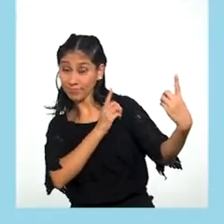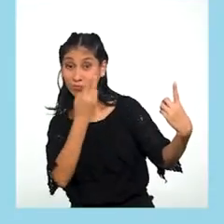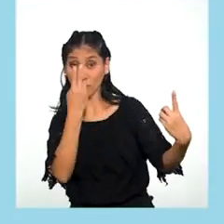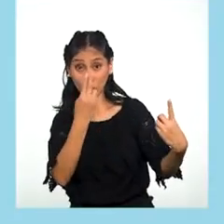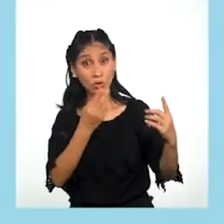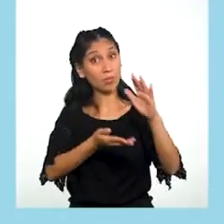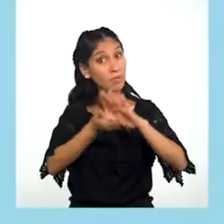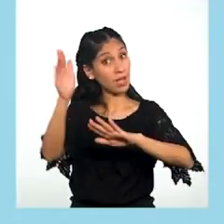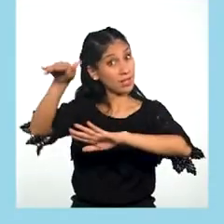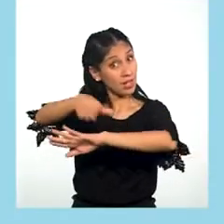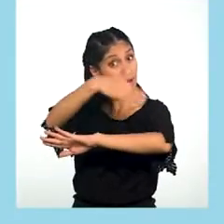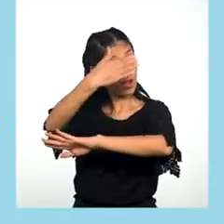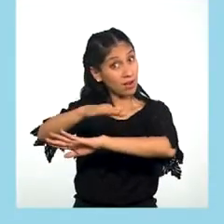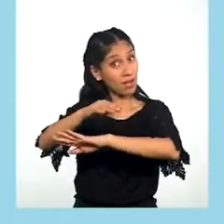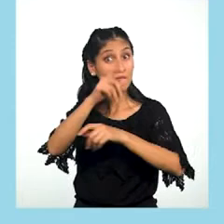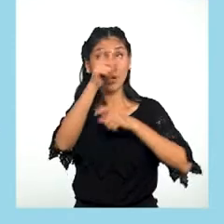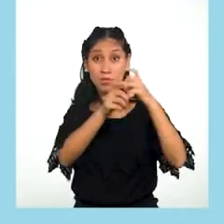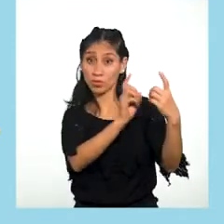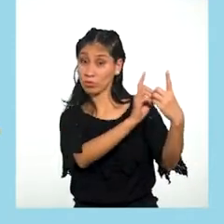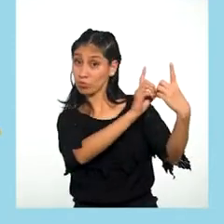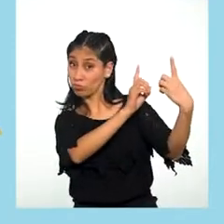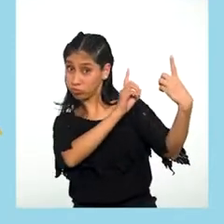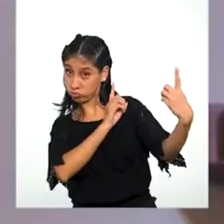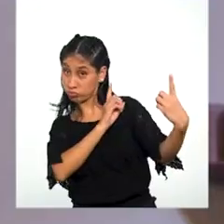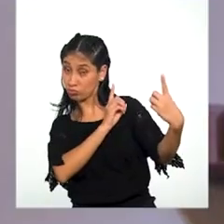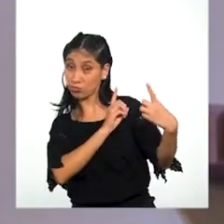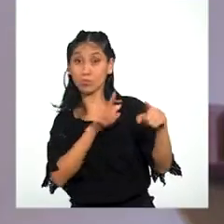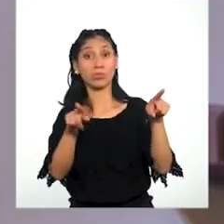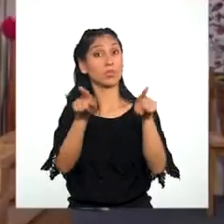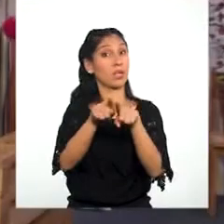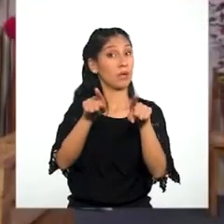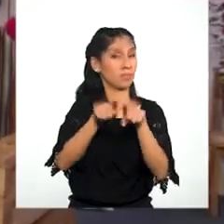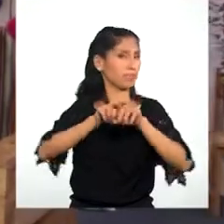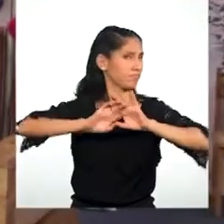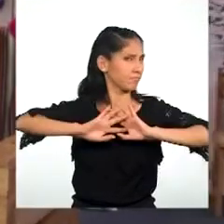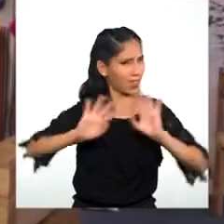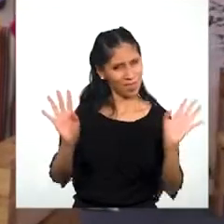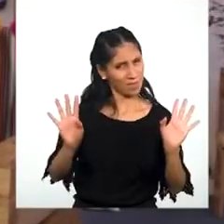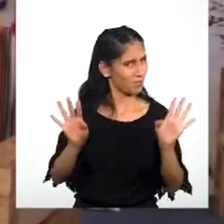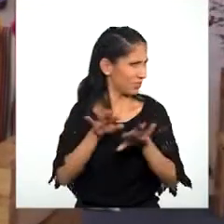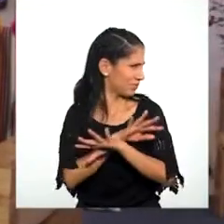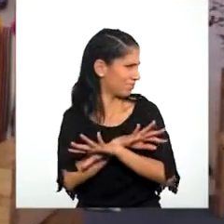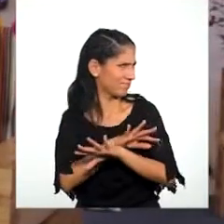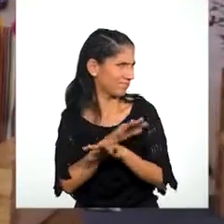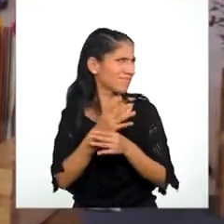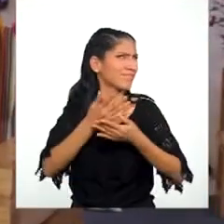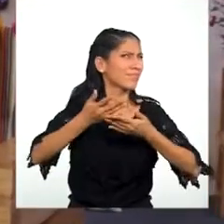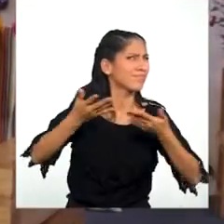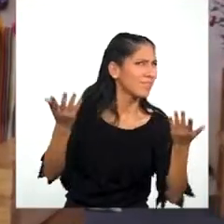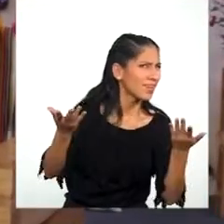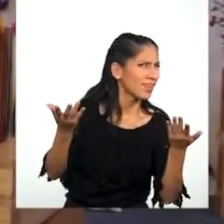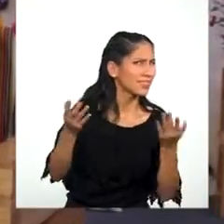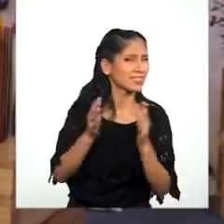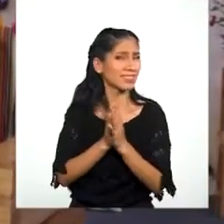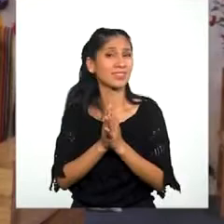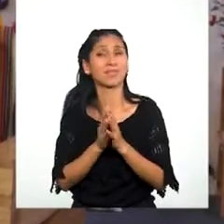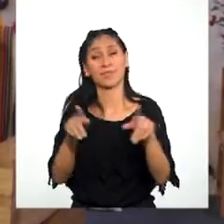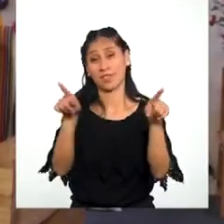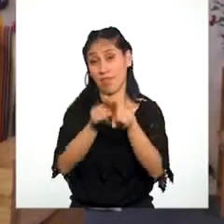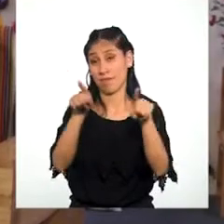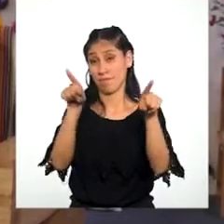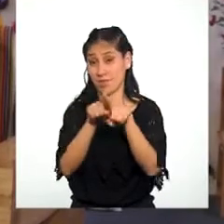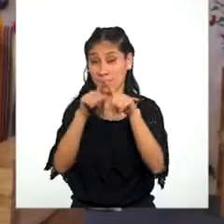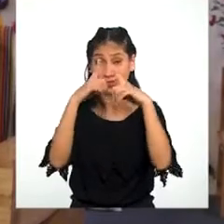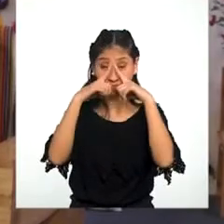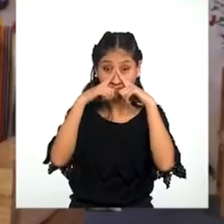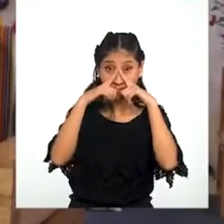salimos De la casa Y nada más Y nada menos Que usar bien